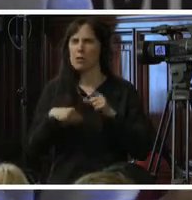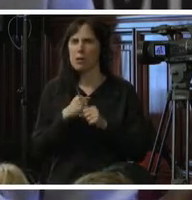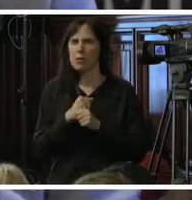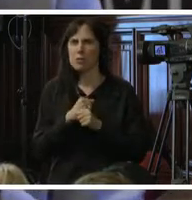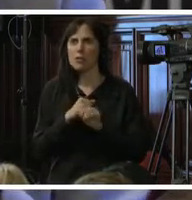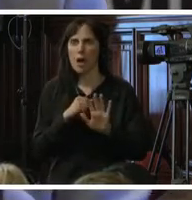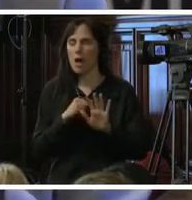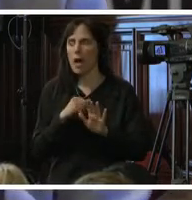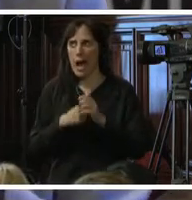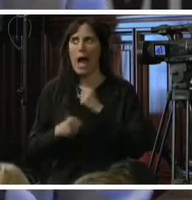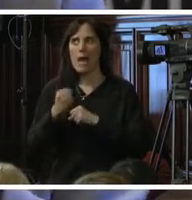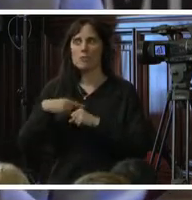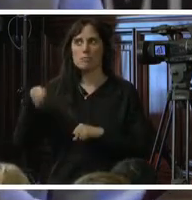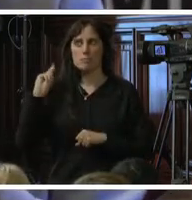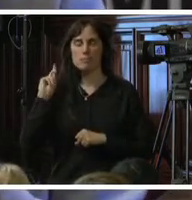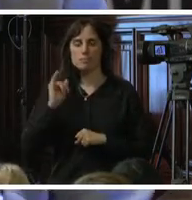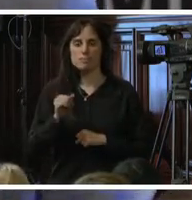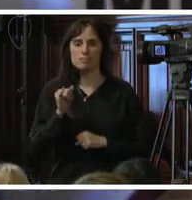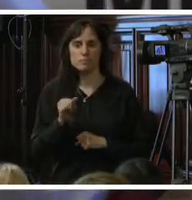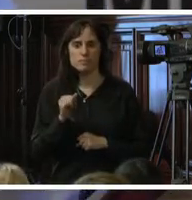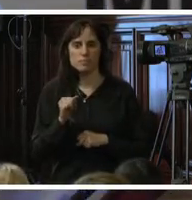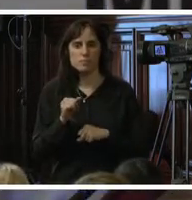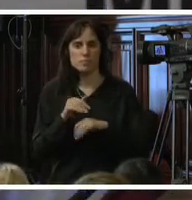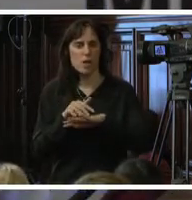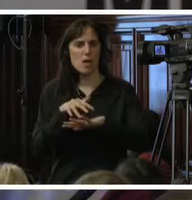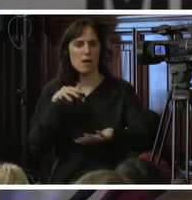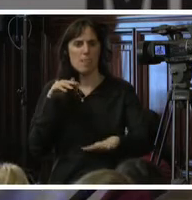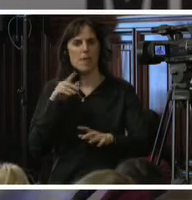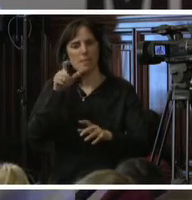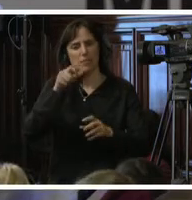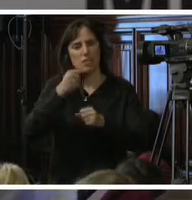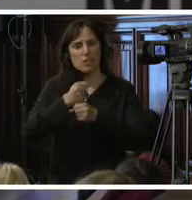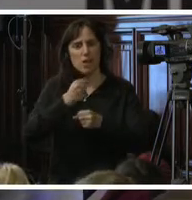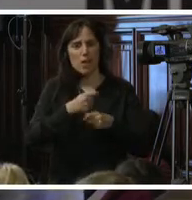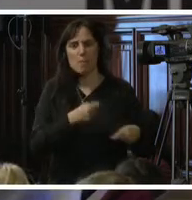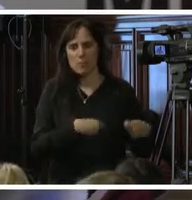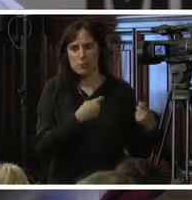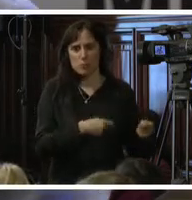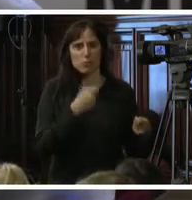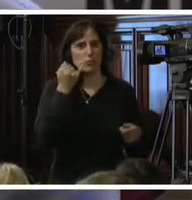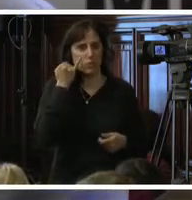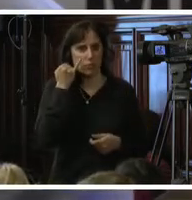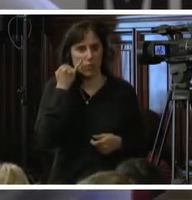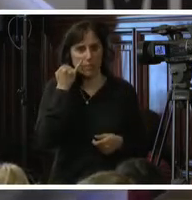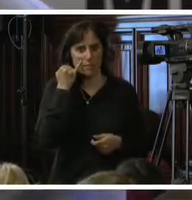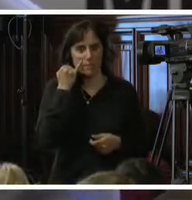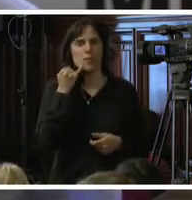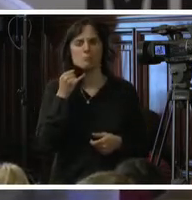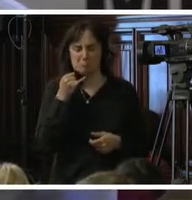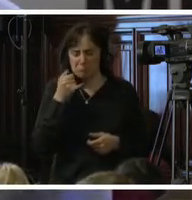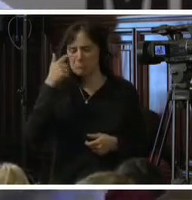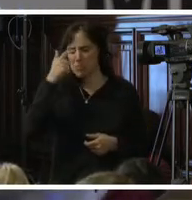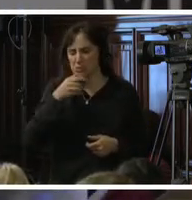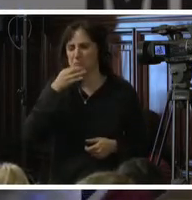El año pasado fue que se dio una audiencia a trabajadores sexuales, sí, el año pasado, y hablaron